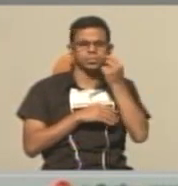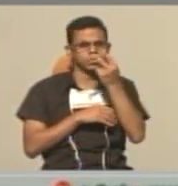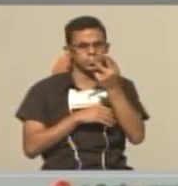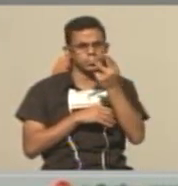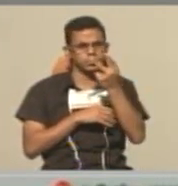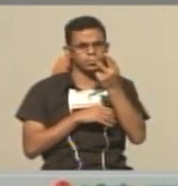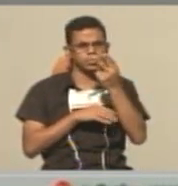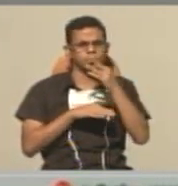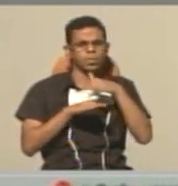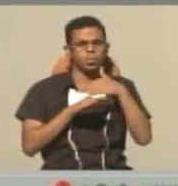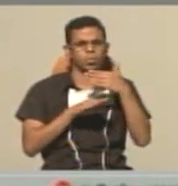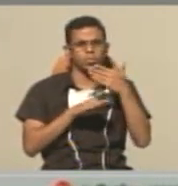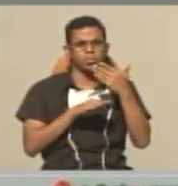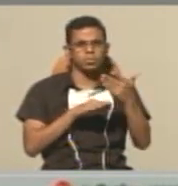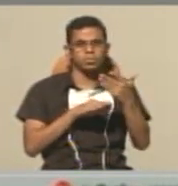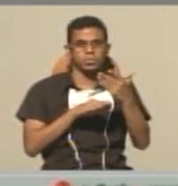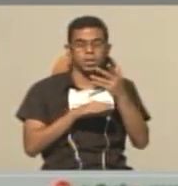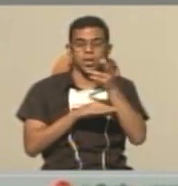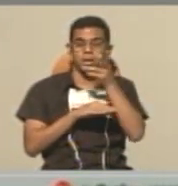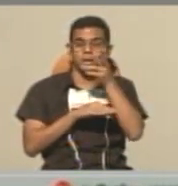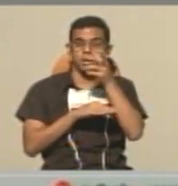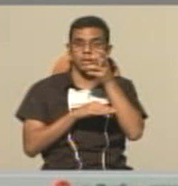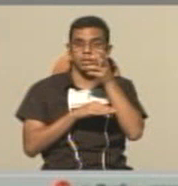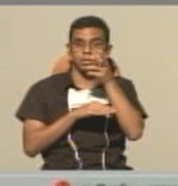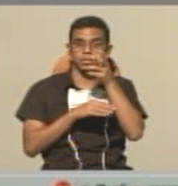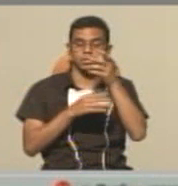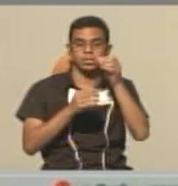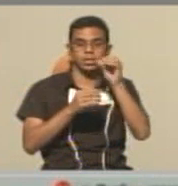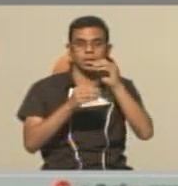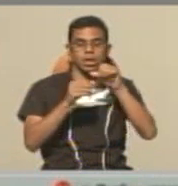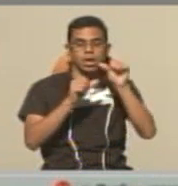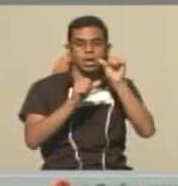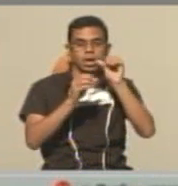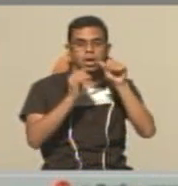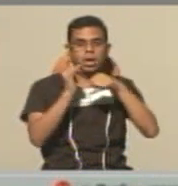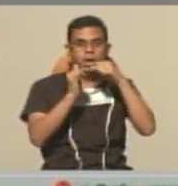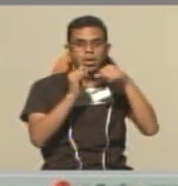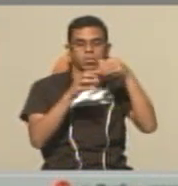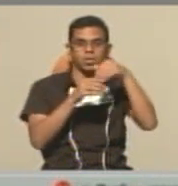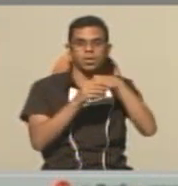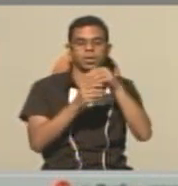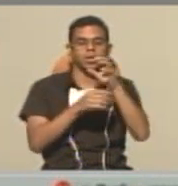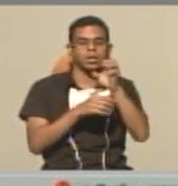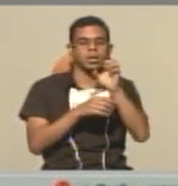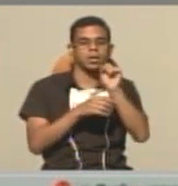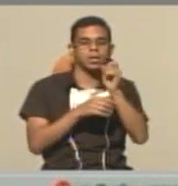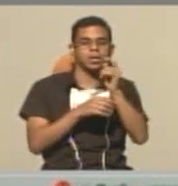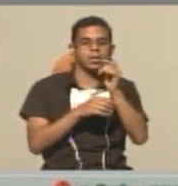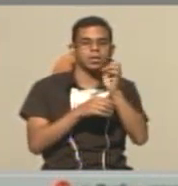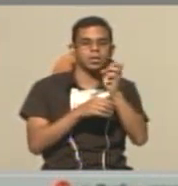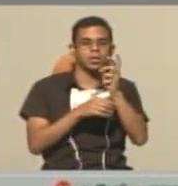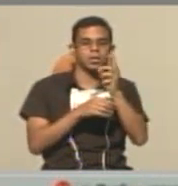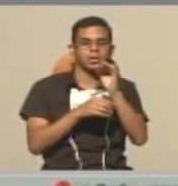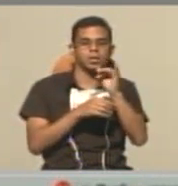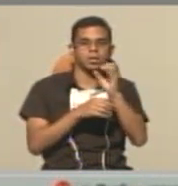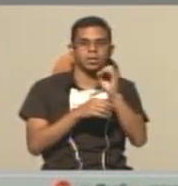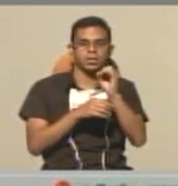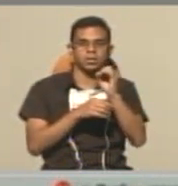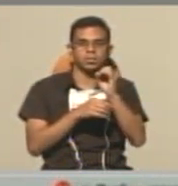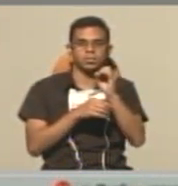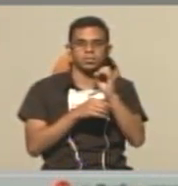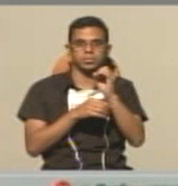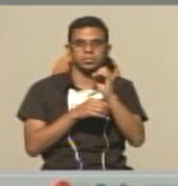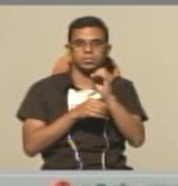porque el audio está grabado en estéreo, por lo que vemos